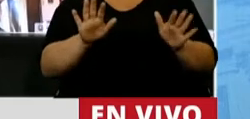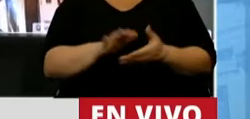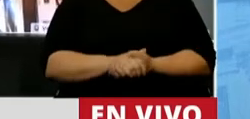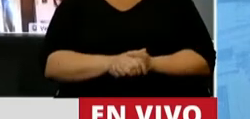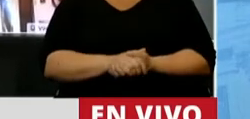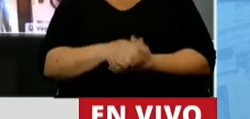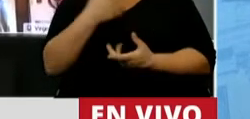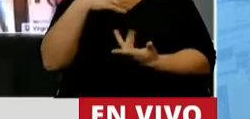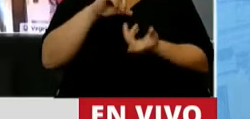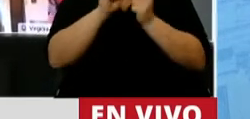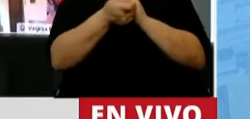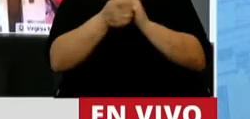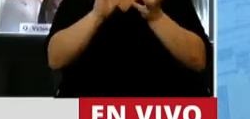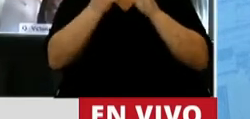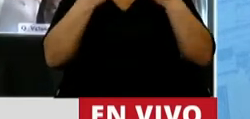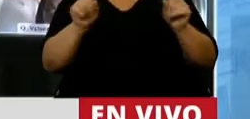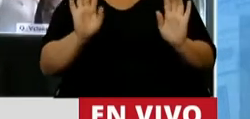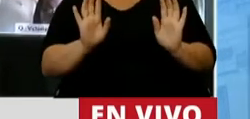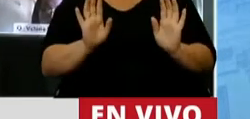muestra un cambio de estilo.